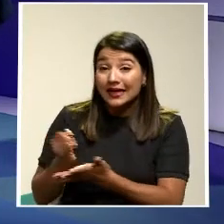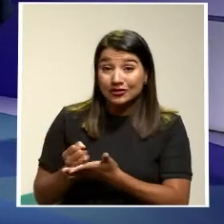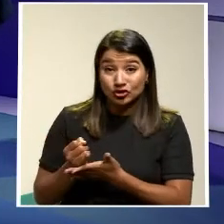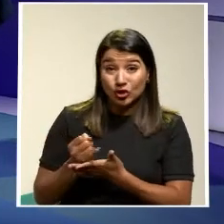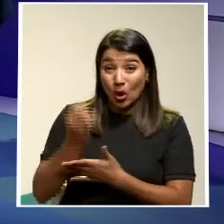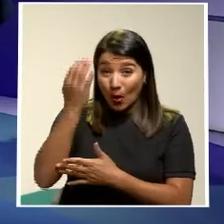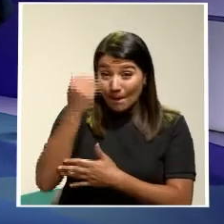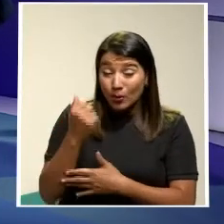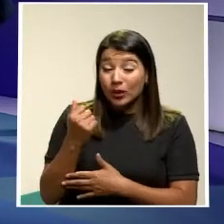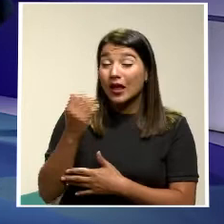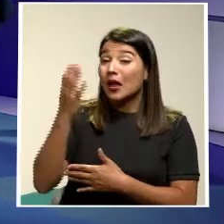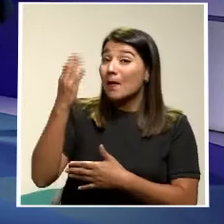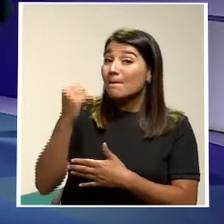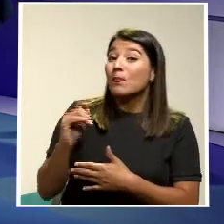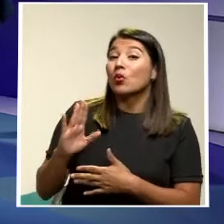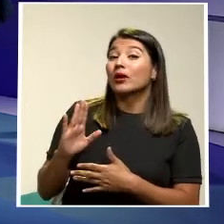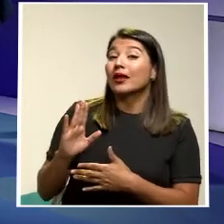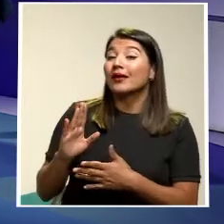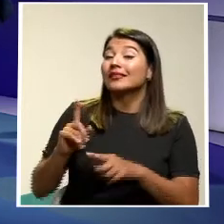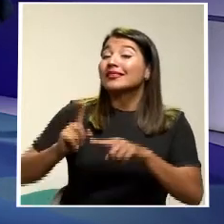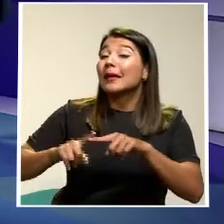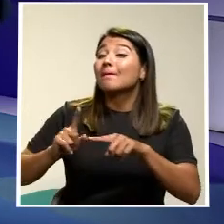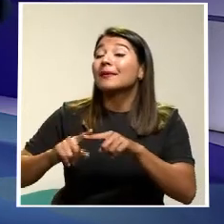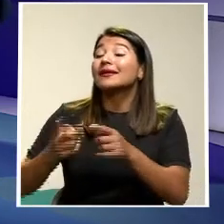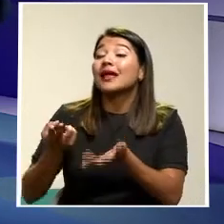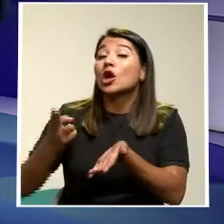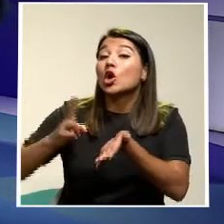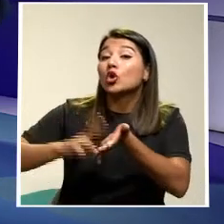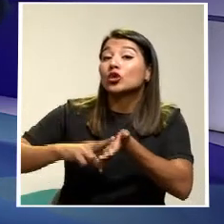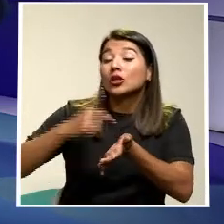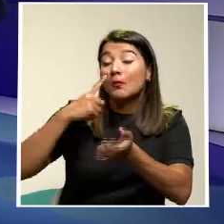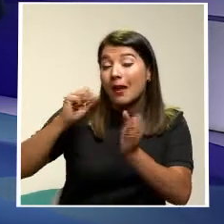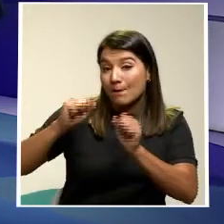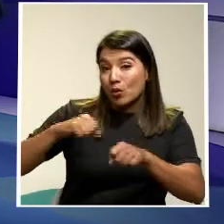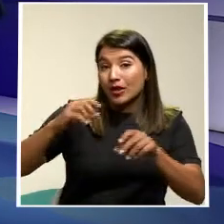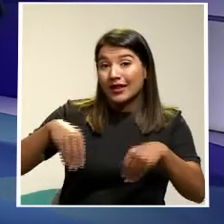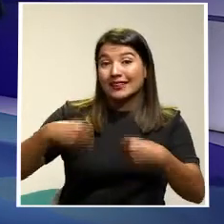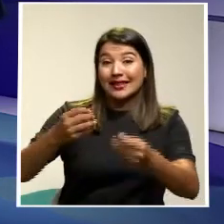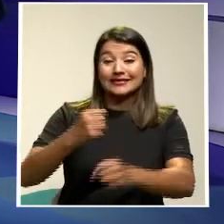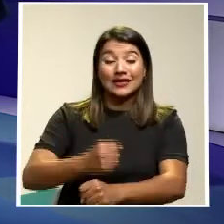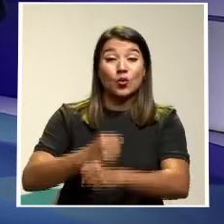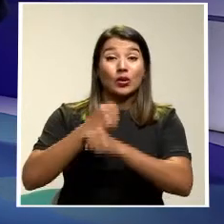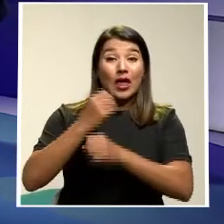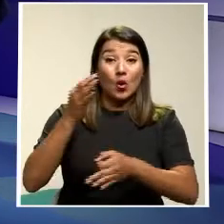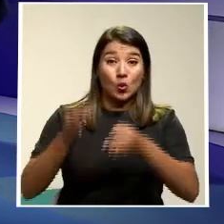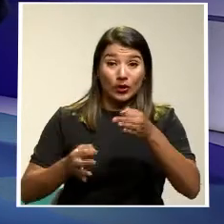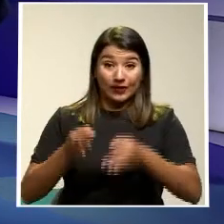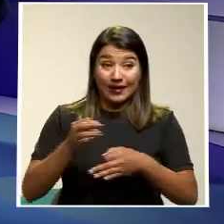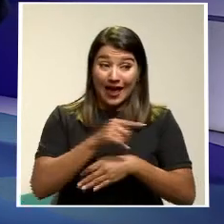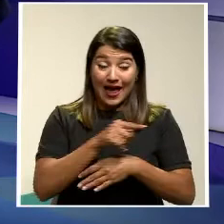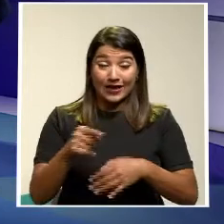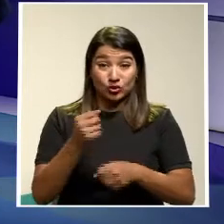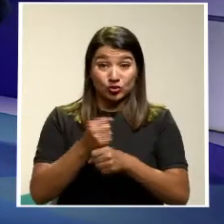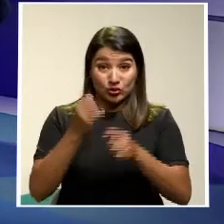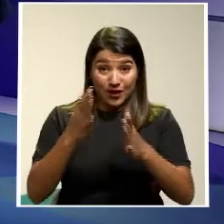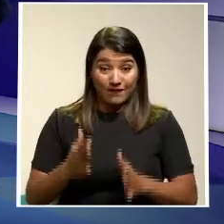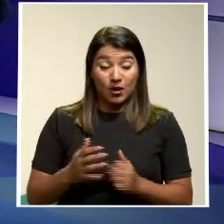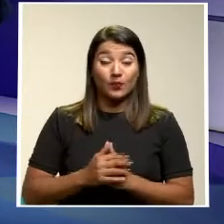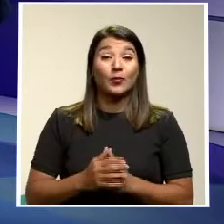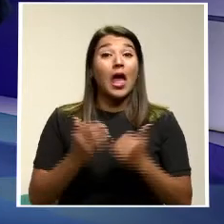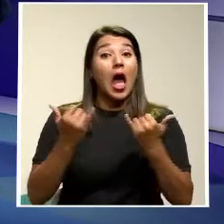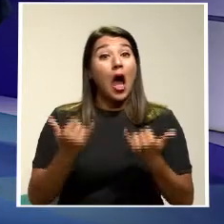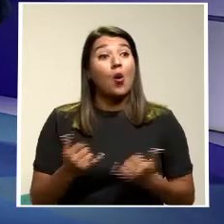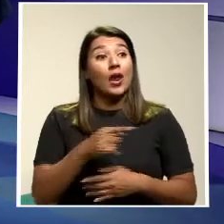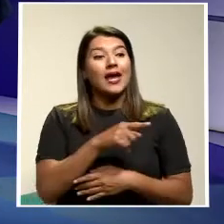ese contrato En realidad Va a ser lo que va a alojar Para definir Y darle seguridad jurídica A estas personas Ahora Estas empresas Es cierto Son muy